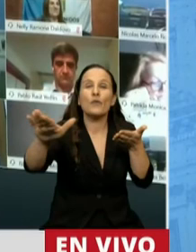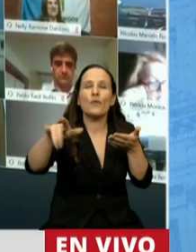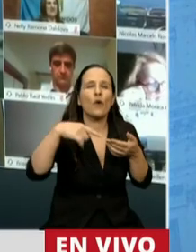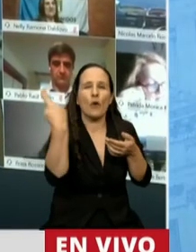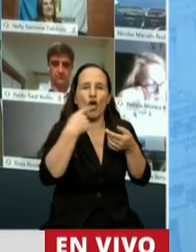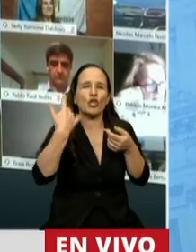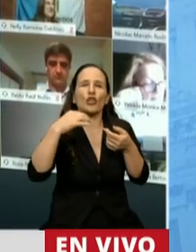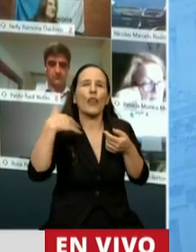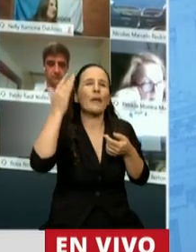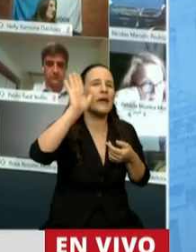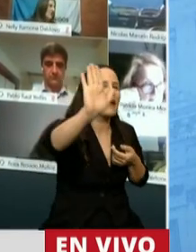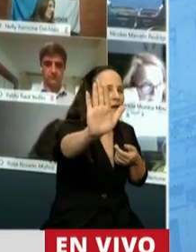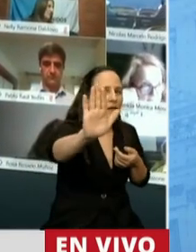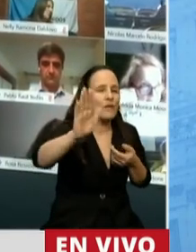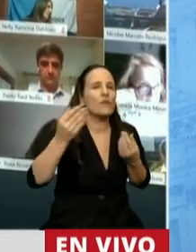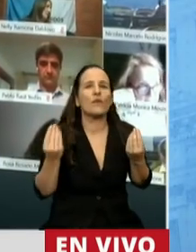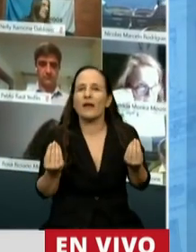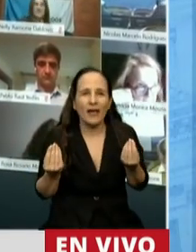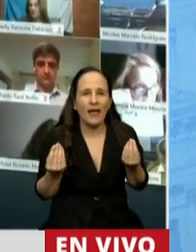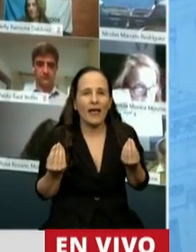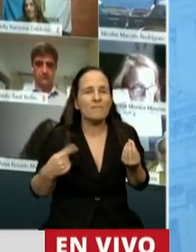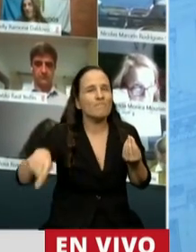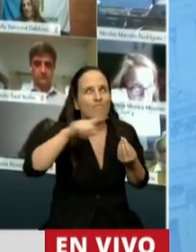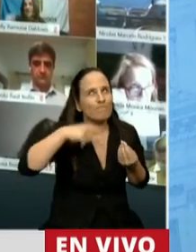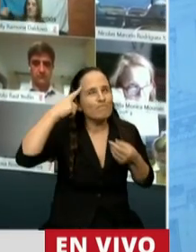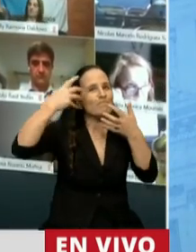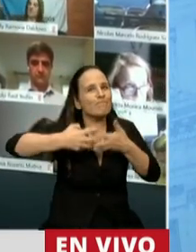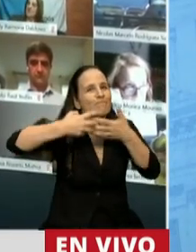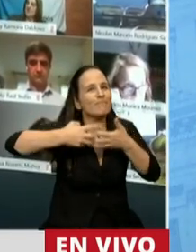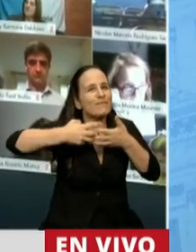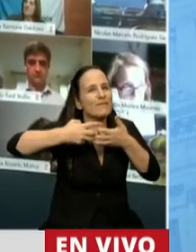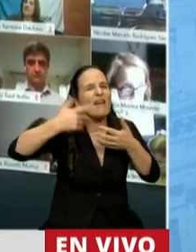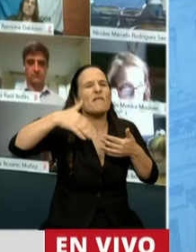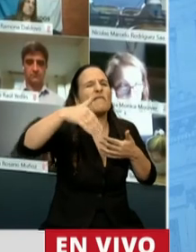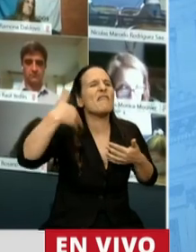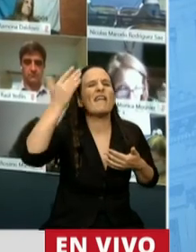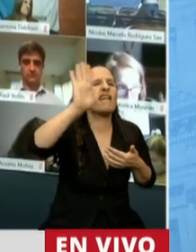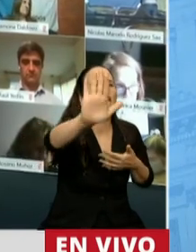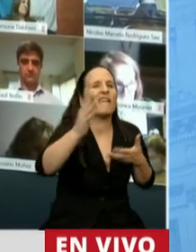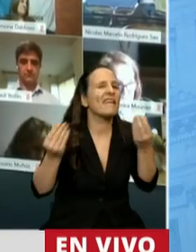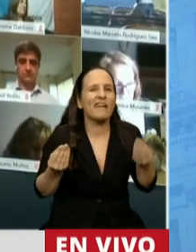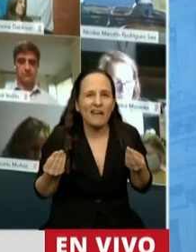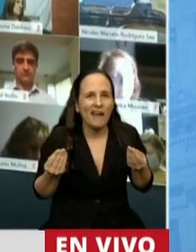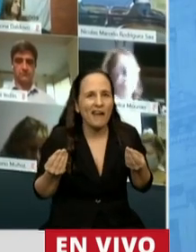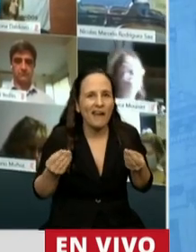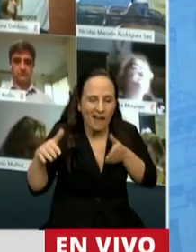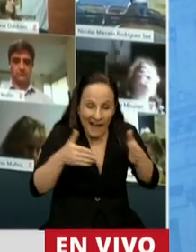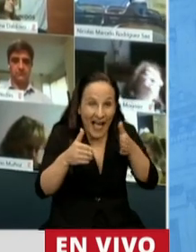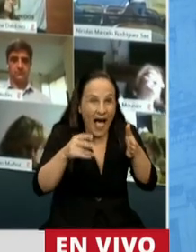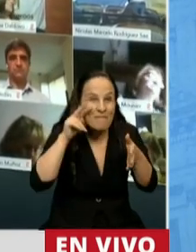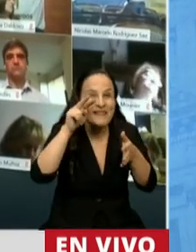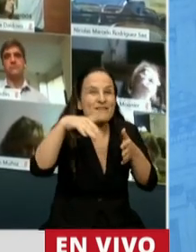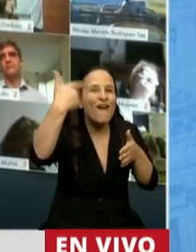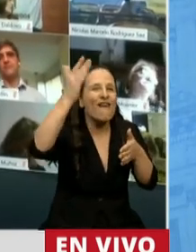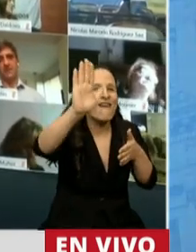debemos mirar y una reflexión. Este horizonte hacia adelante que pareciera